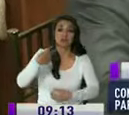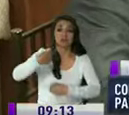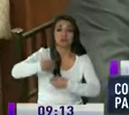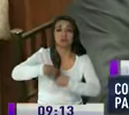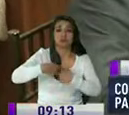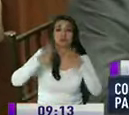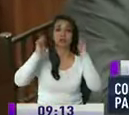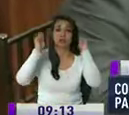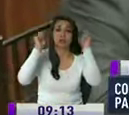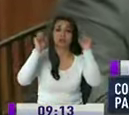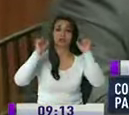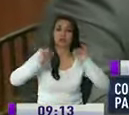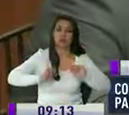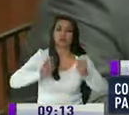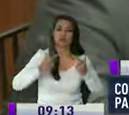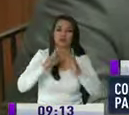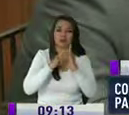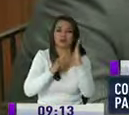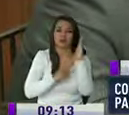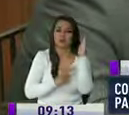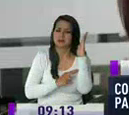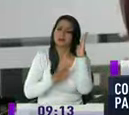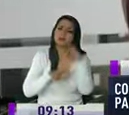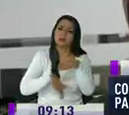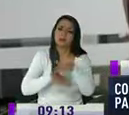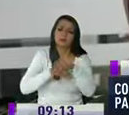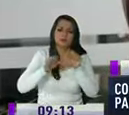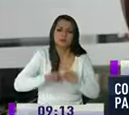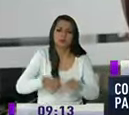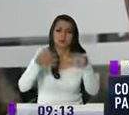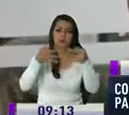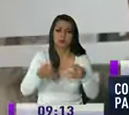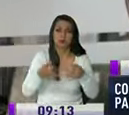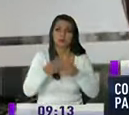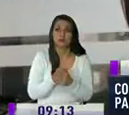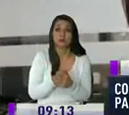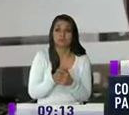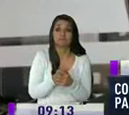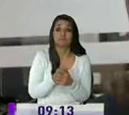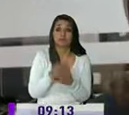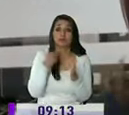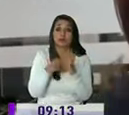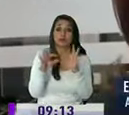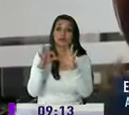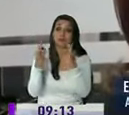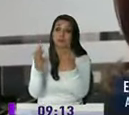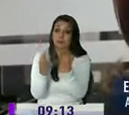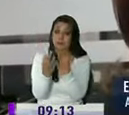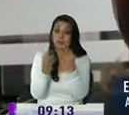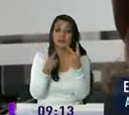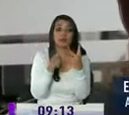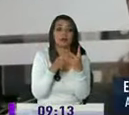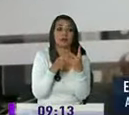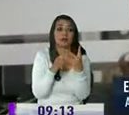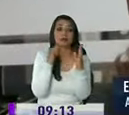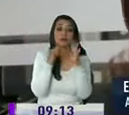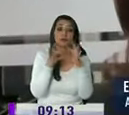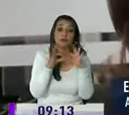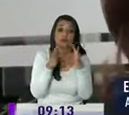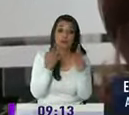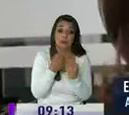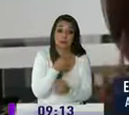además de que deberán cumplir requisitos mínimos Estas previsiones se extiendan a familiares tanto en el ámbito de